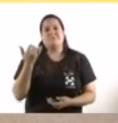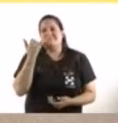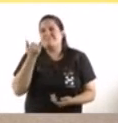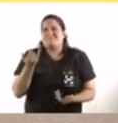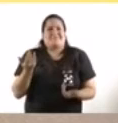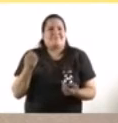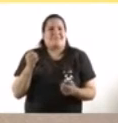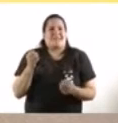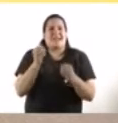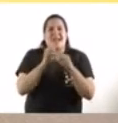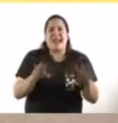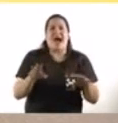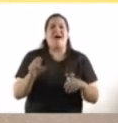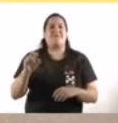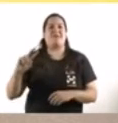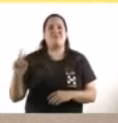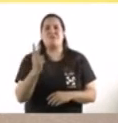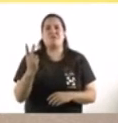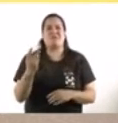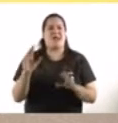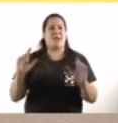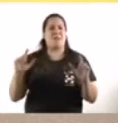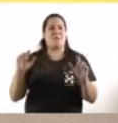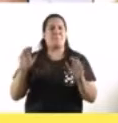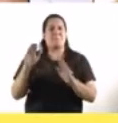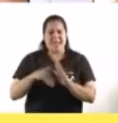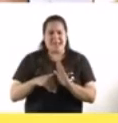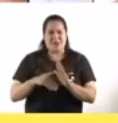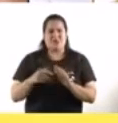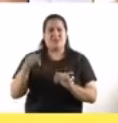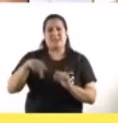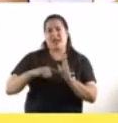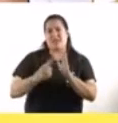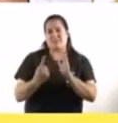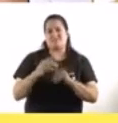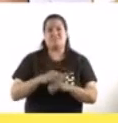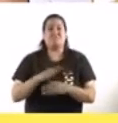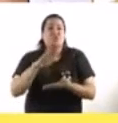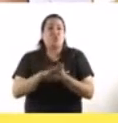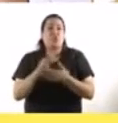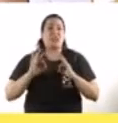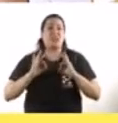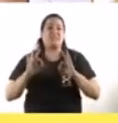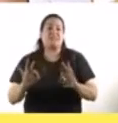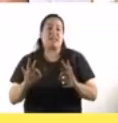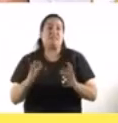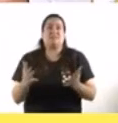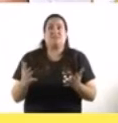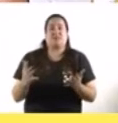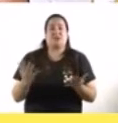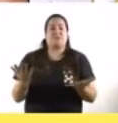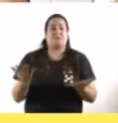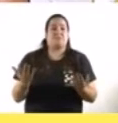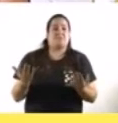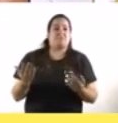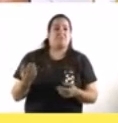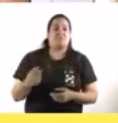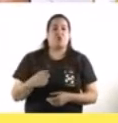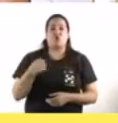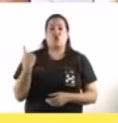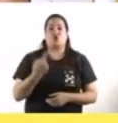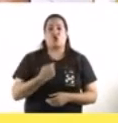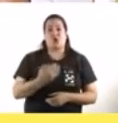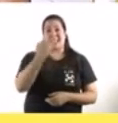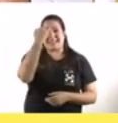y mortal en la ciudad de Buenos Aires luego lo de las licencias en realidad nosotros en el mes de noviembre el 15 de